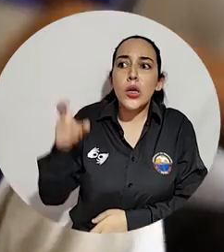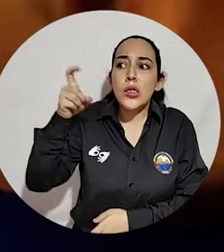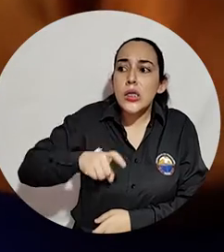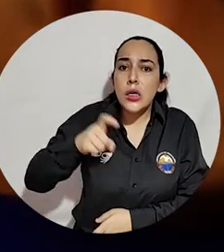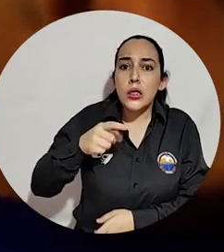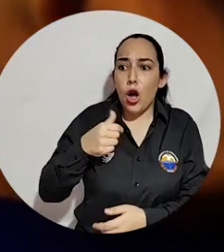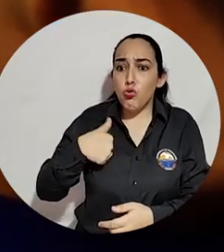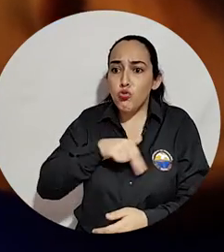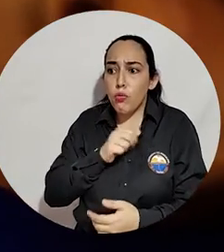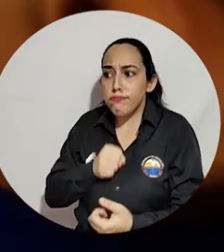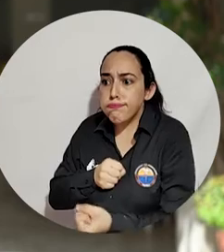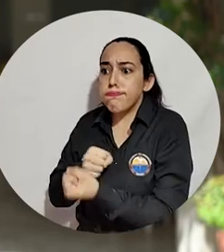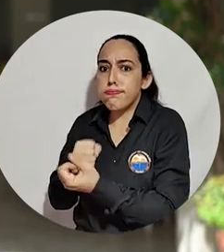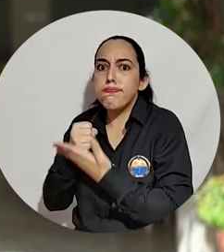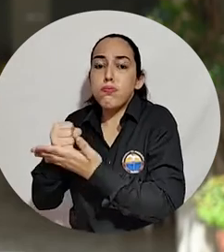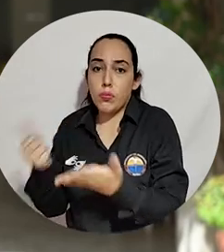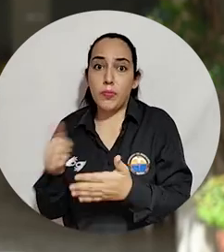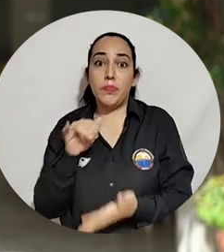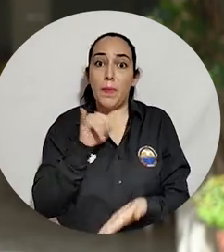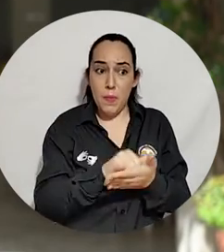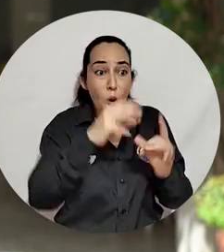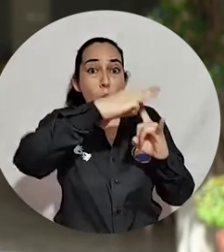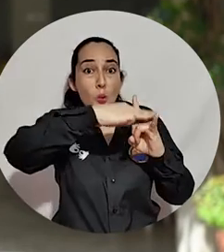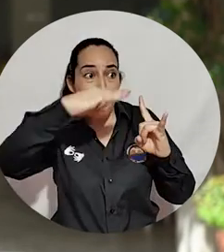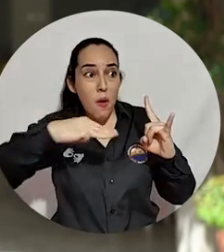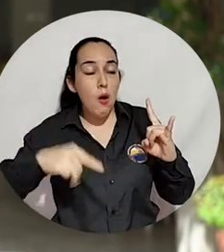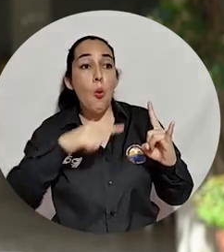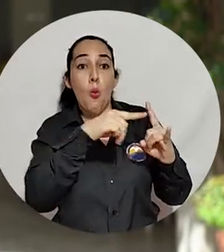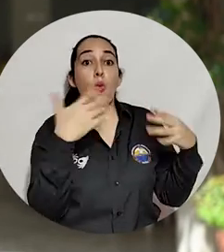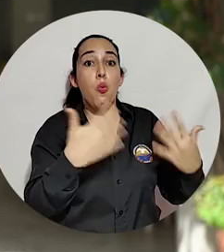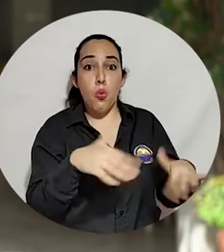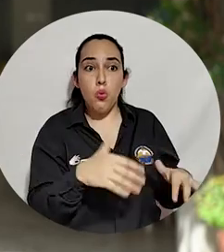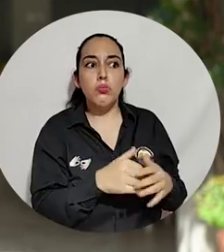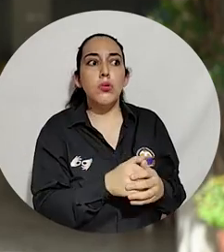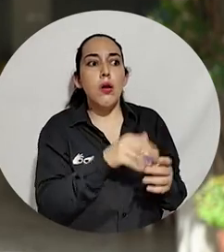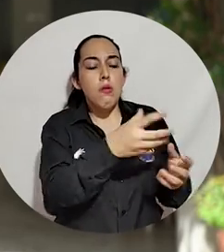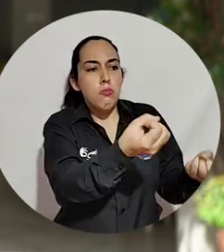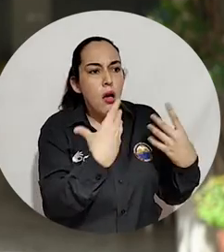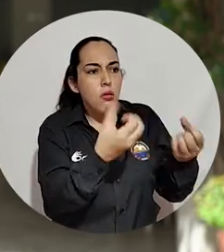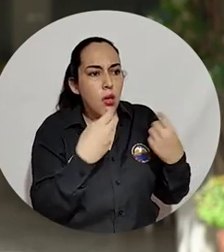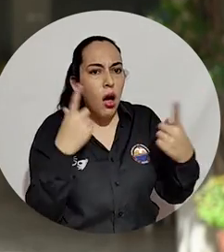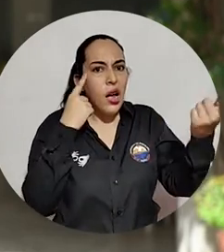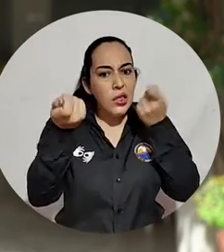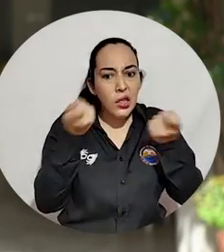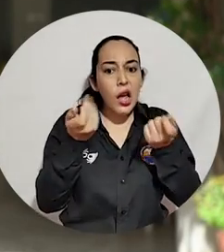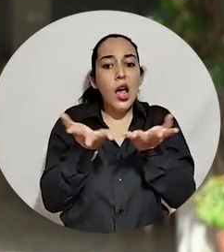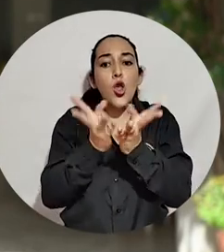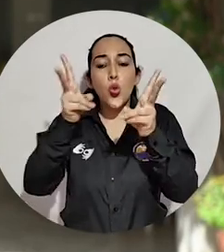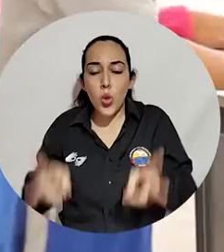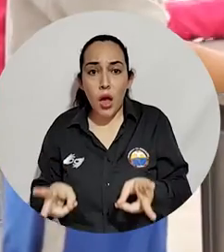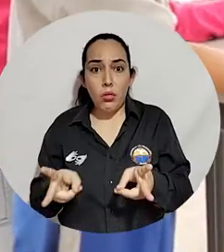persona requiera de nuestro apoyo. Qué bueno sería que así como lo está haciendo la Universidad del Magdalena, se le sigan brindando estas herramientas a los